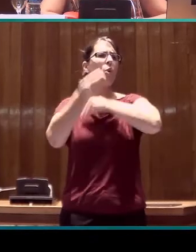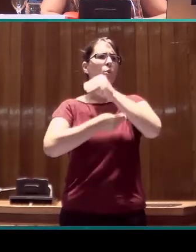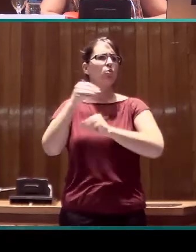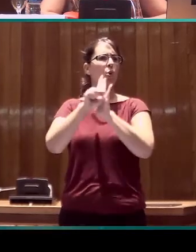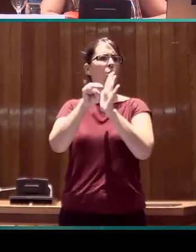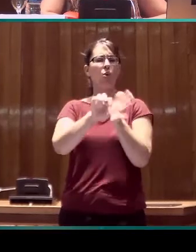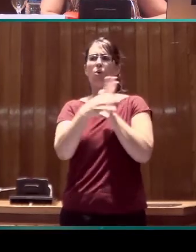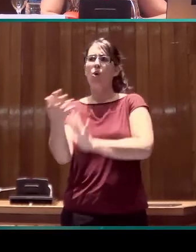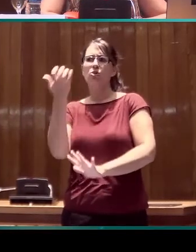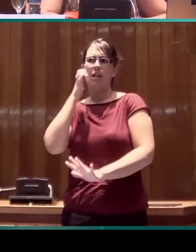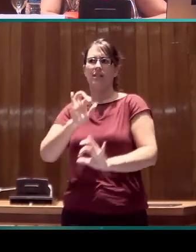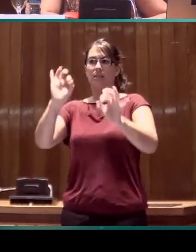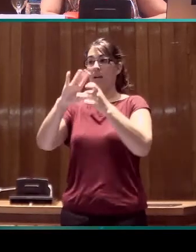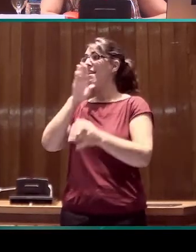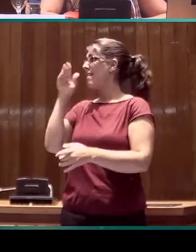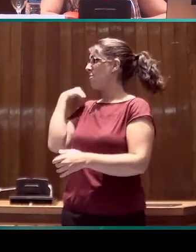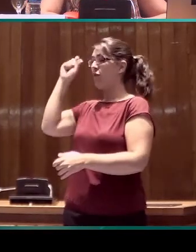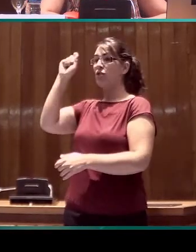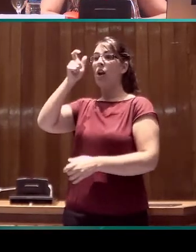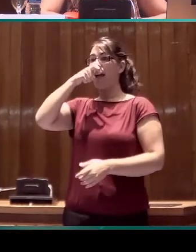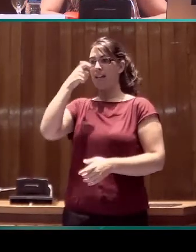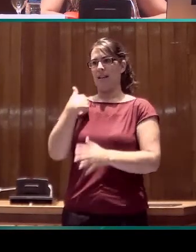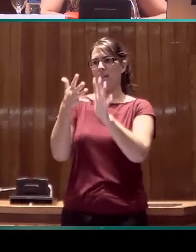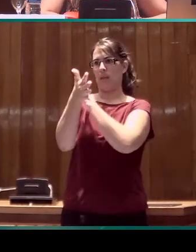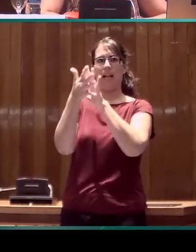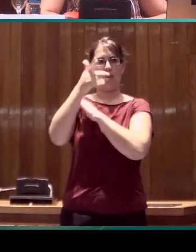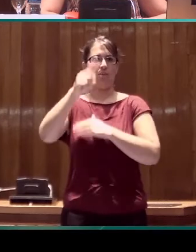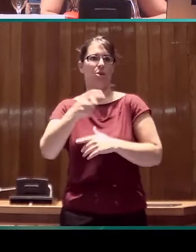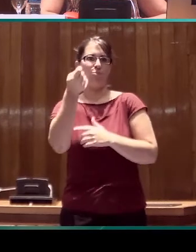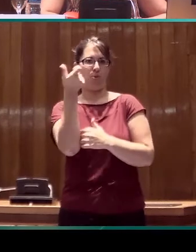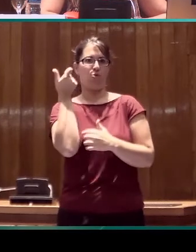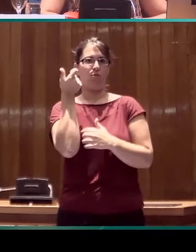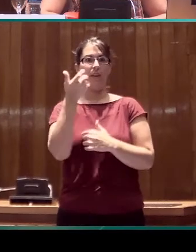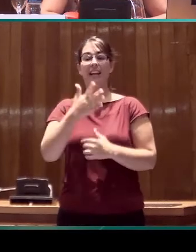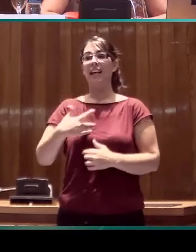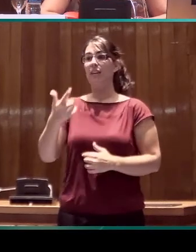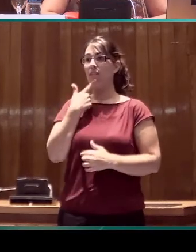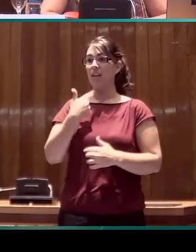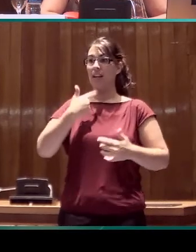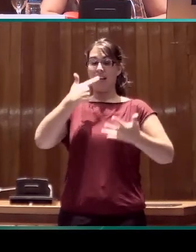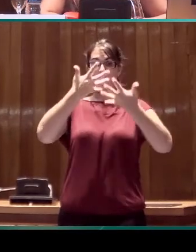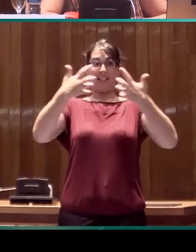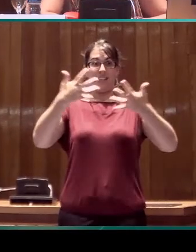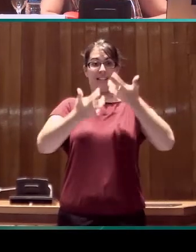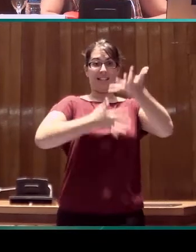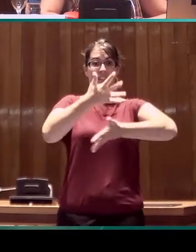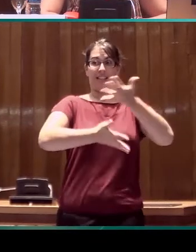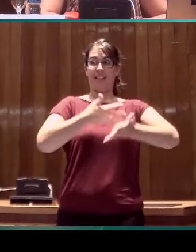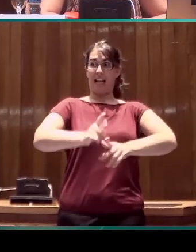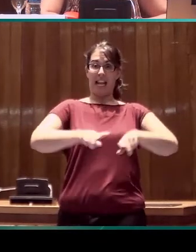el profesor Kerr anteriormente, con el objeto de anotar discurso signado natural.